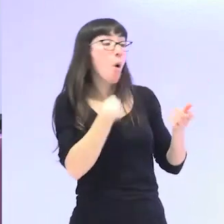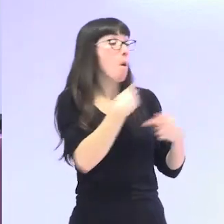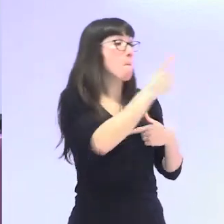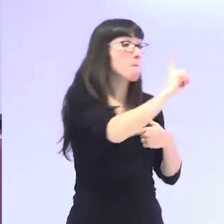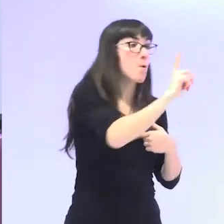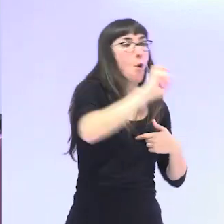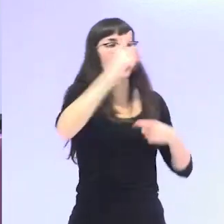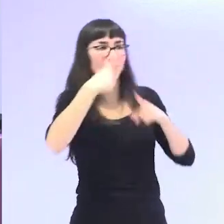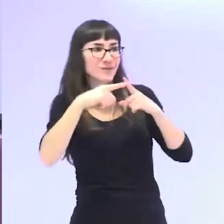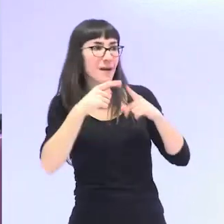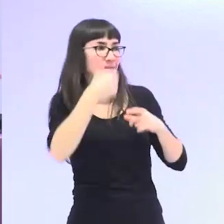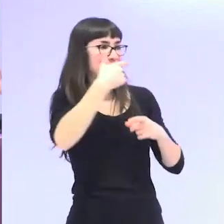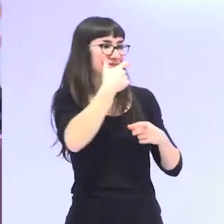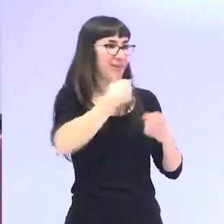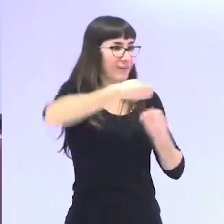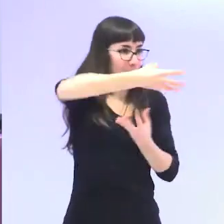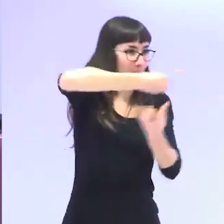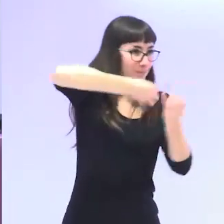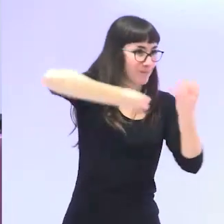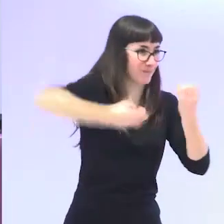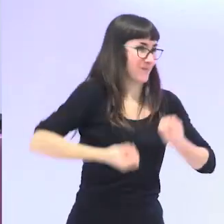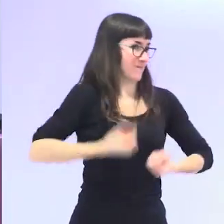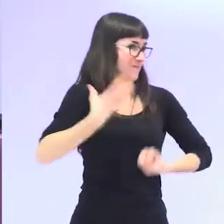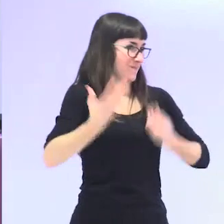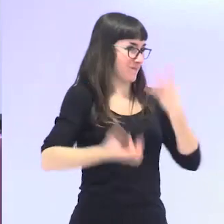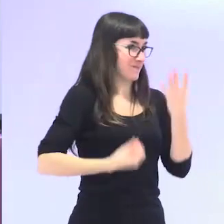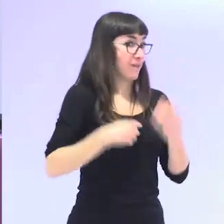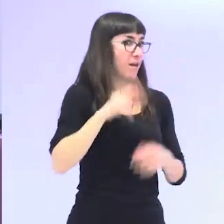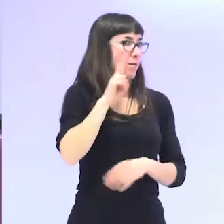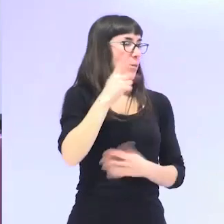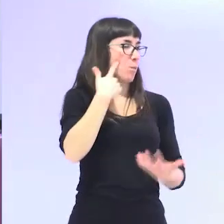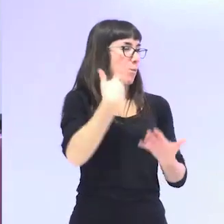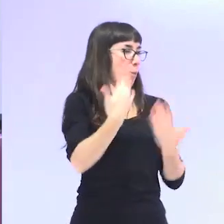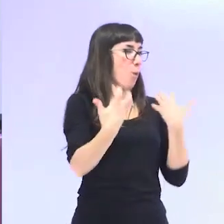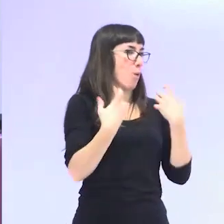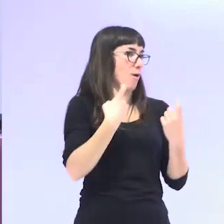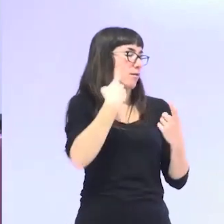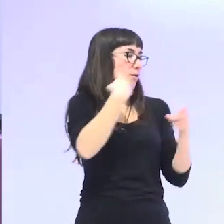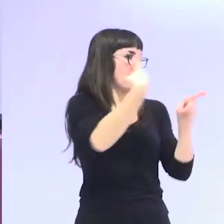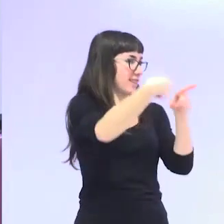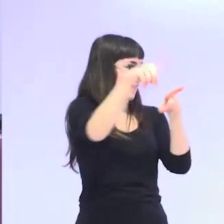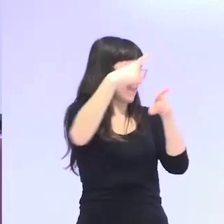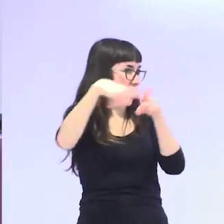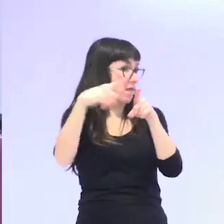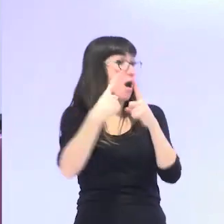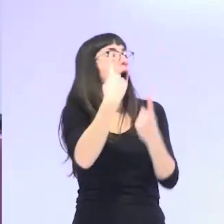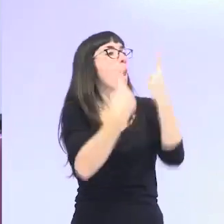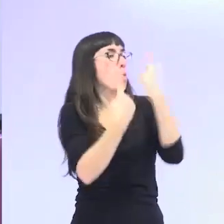he vivido otras cosas y se veía homogeneidades y también se veían diferencias.